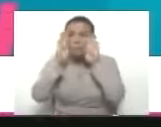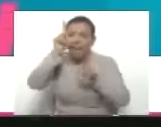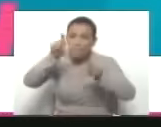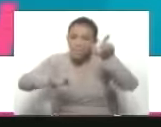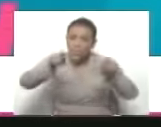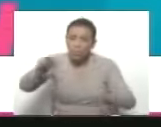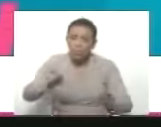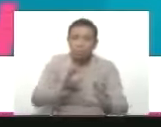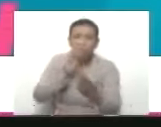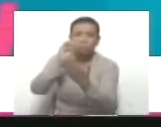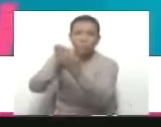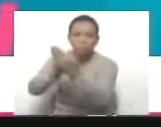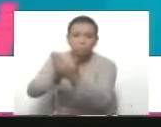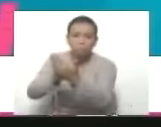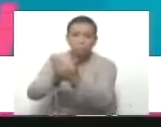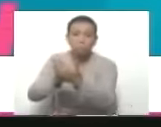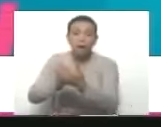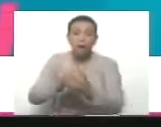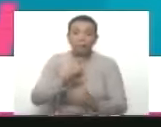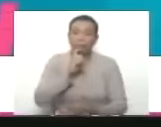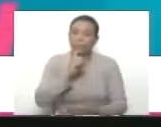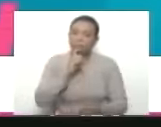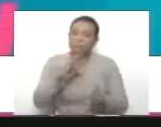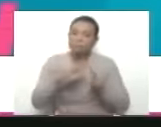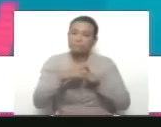en medio de la más terrible